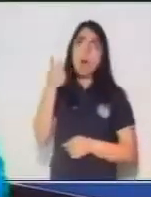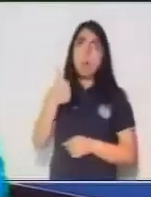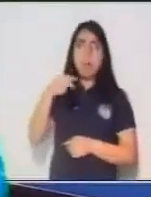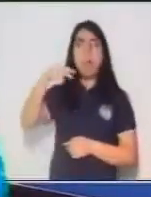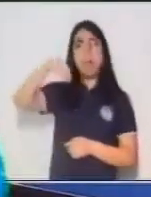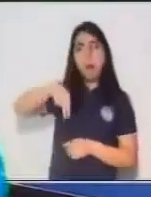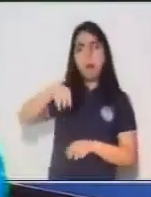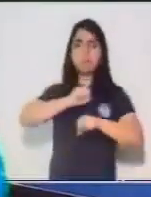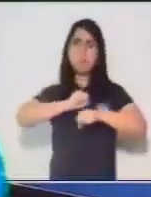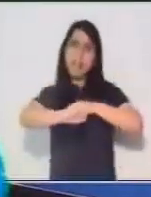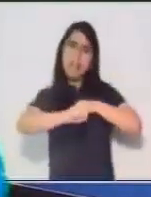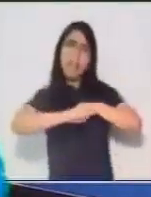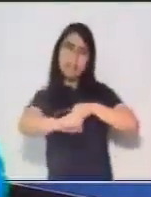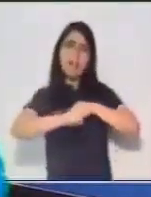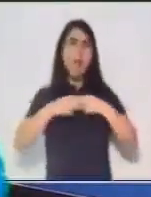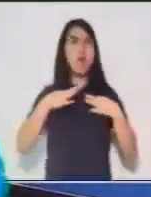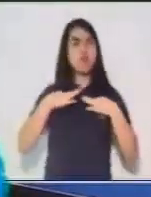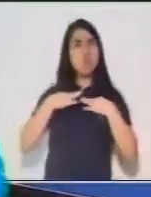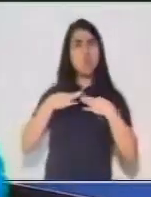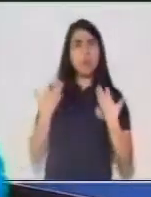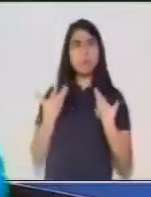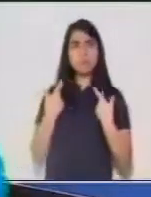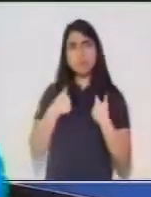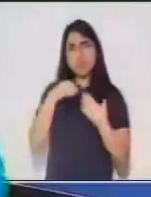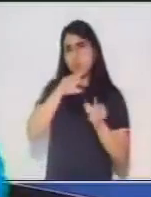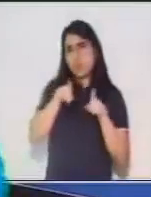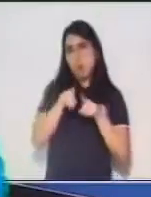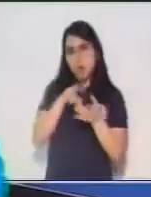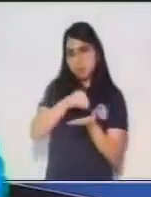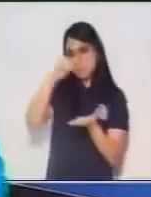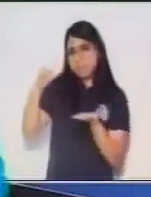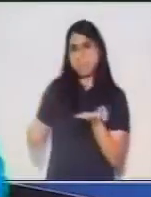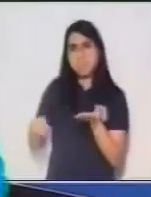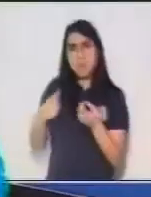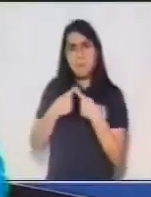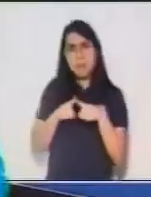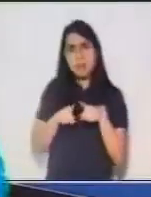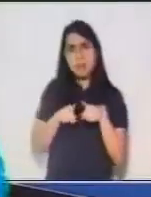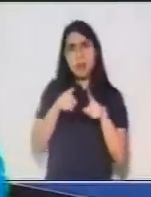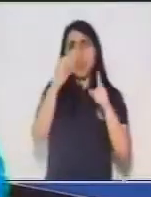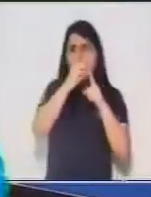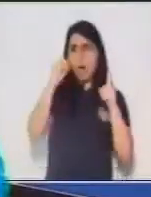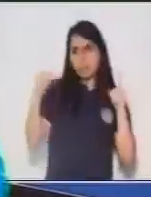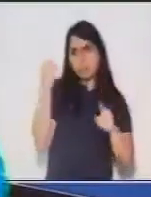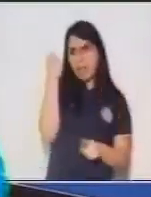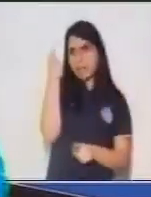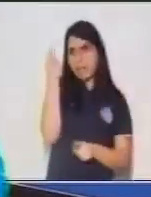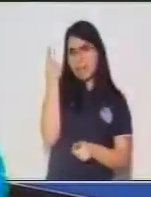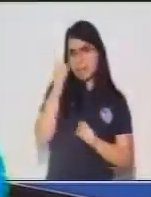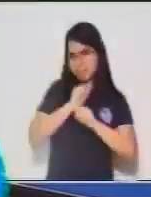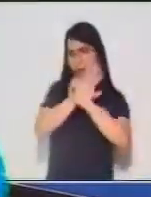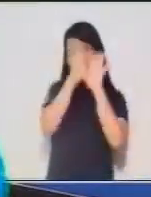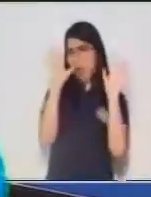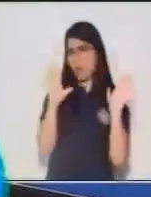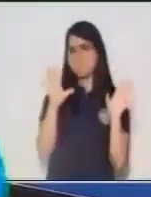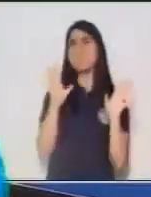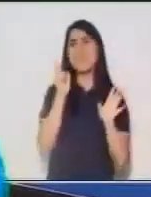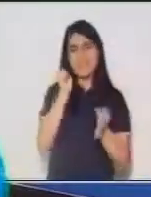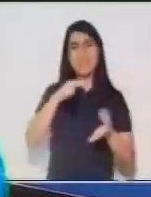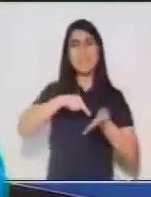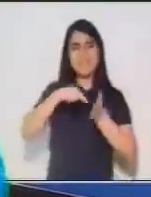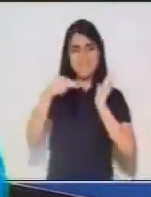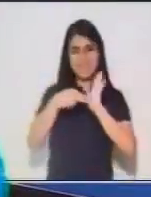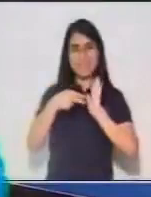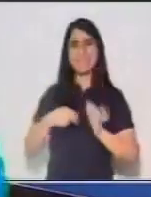colocamos la oposición, pues es solo complementar lo que ya queremos dar a entender en la oración. Vamos a hacer otro ejemplo